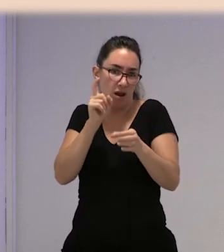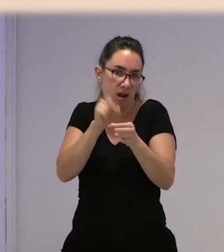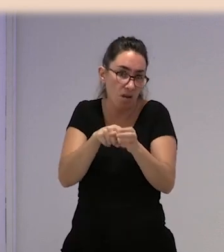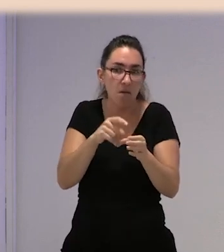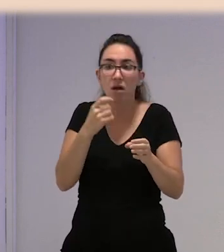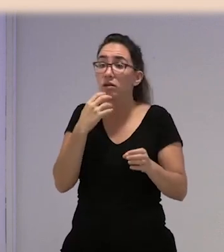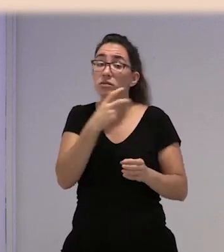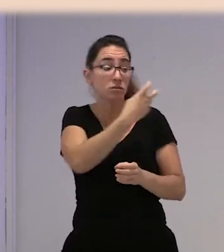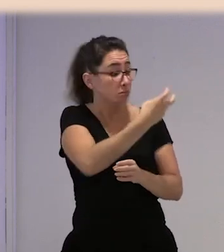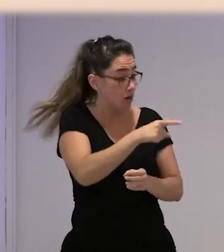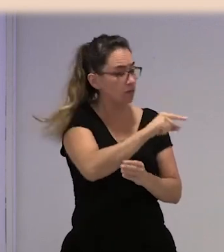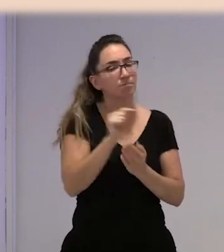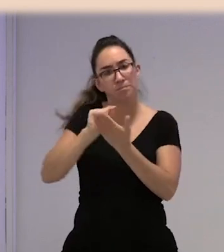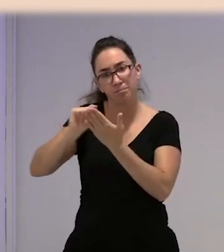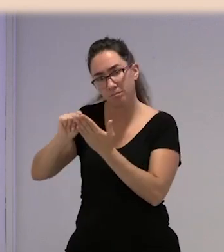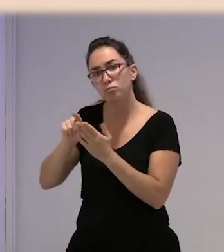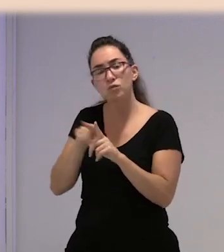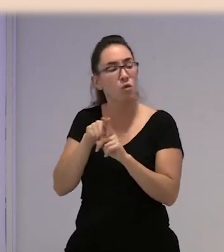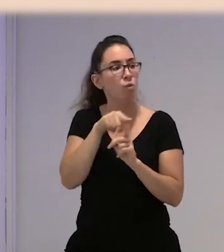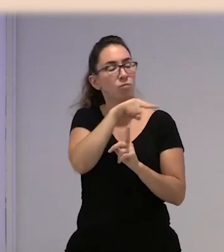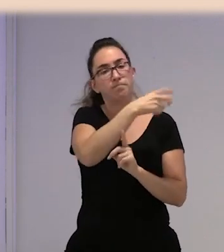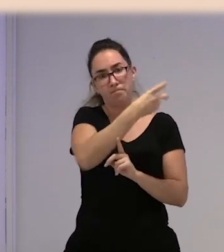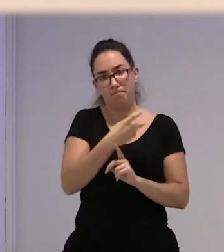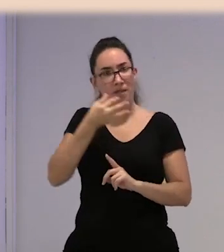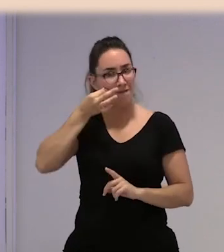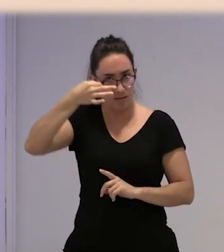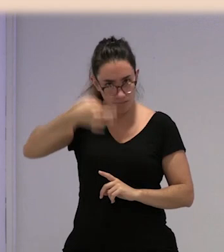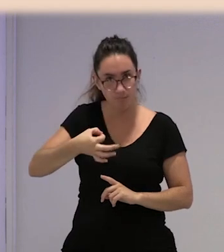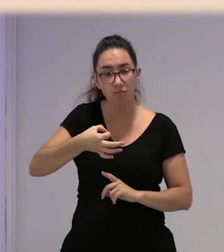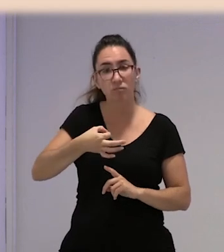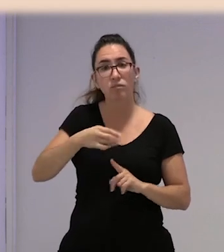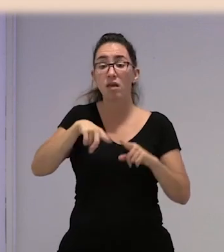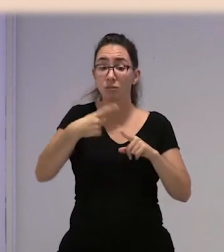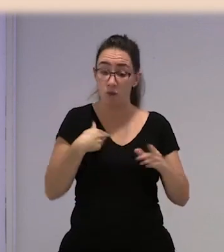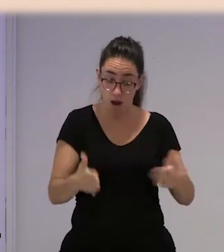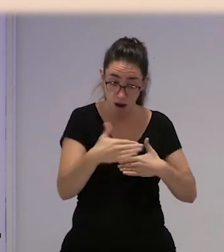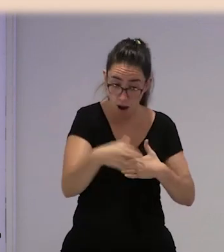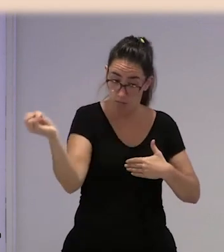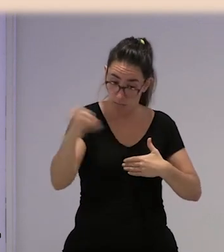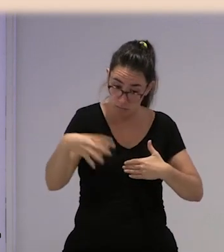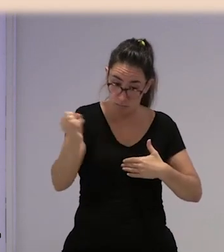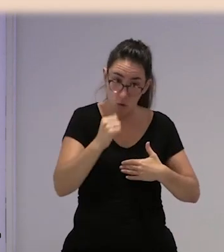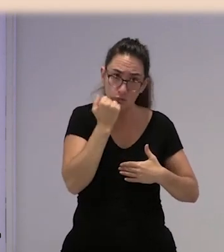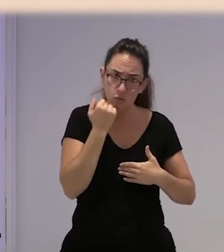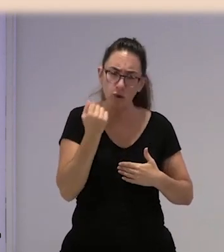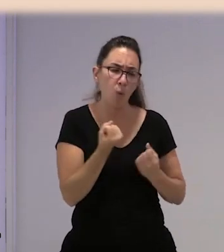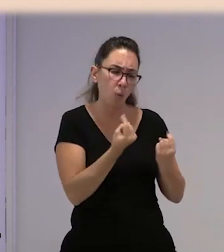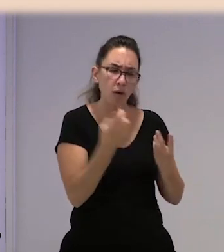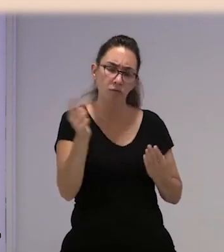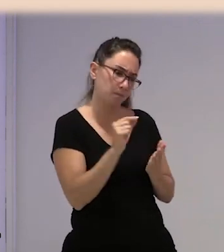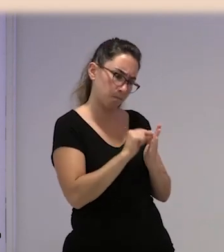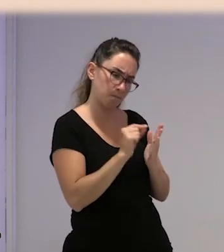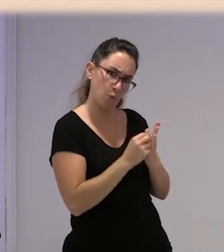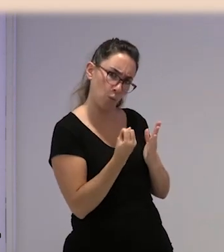te apuntan cuando llegas al trabajo, como que ese día has ido y luego pues todas las cajas que vas recolectando te la van apuntando ahí y eso va